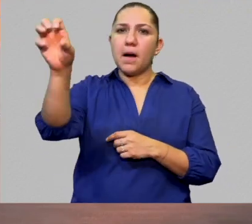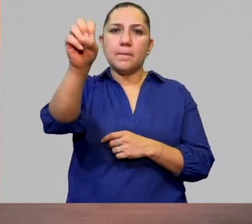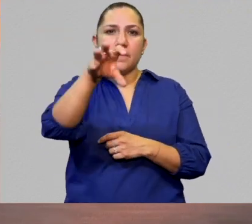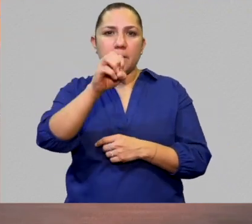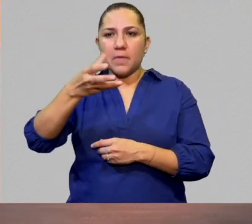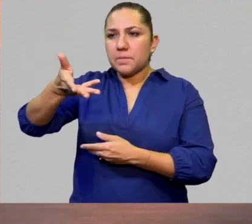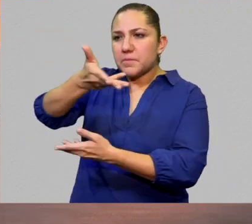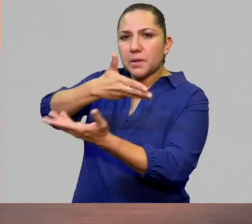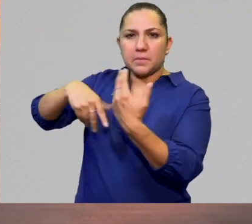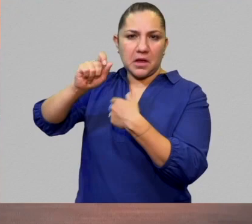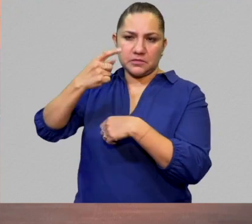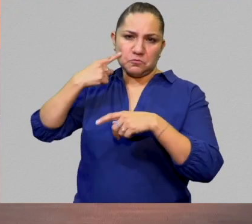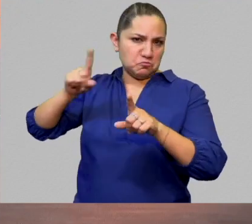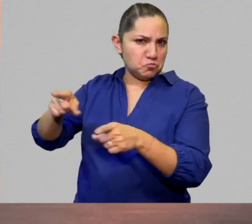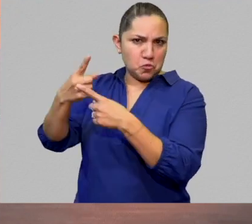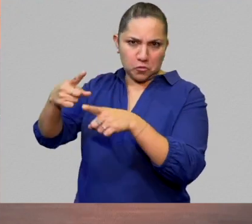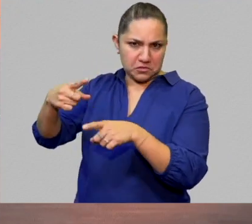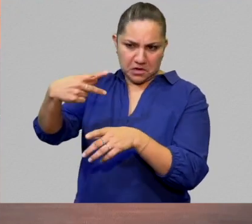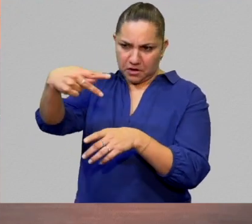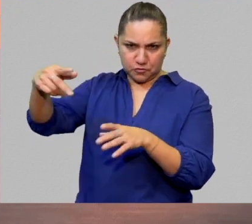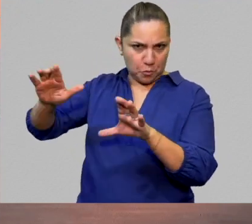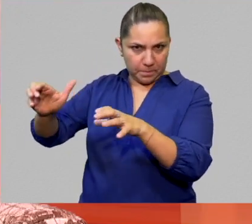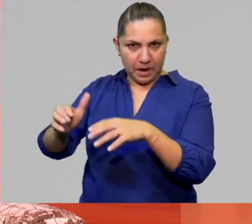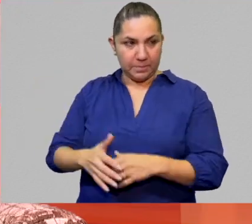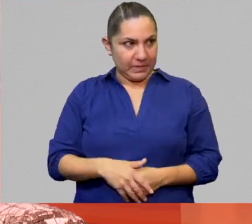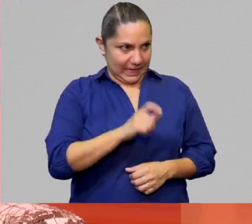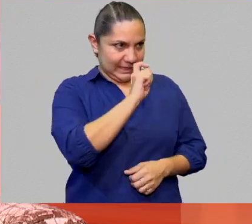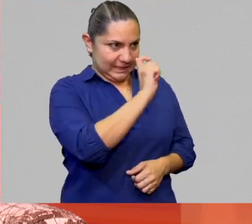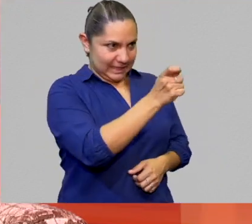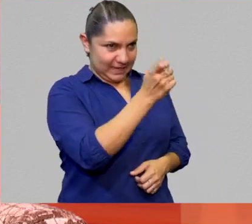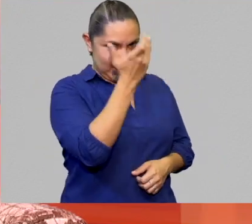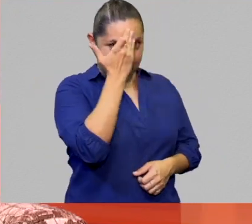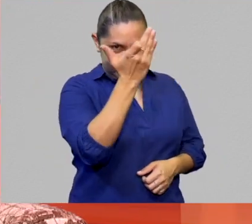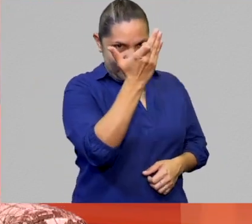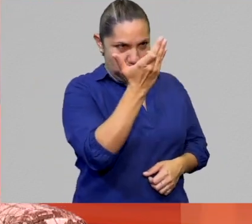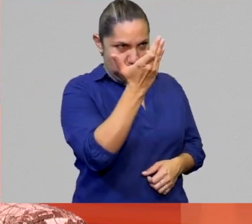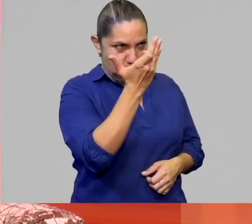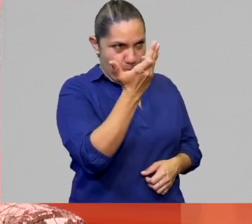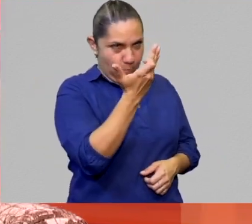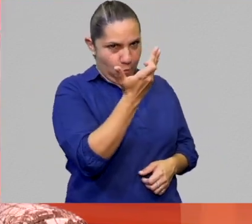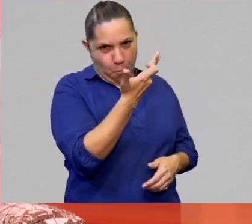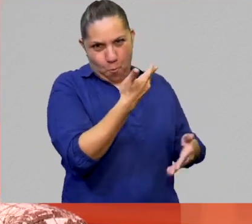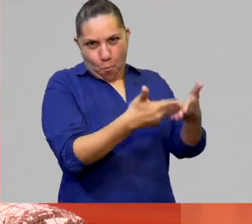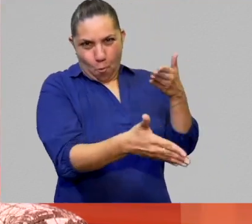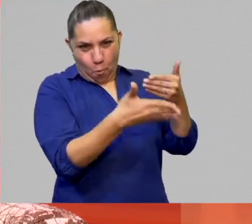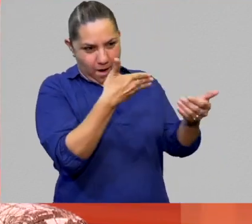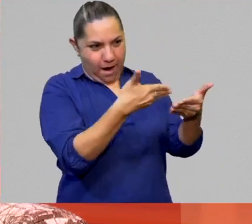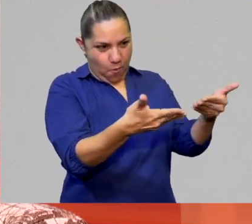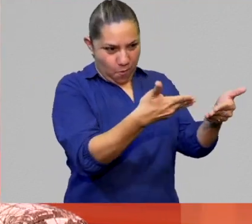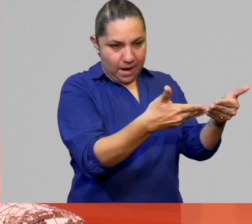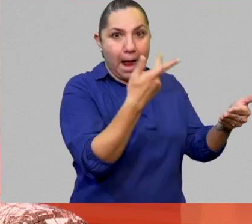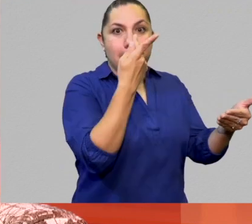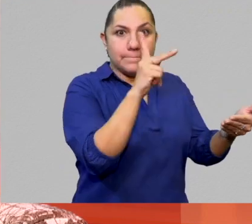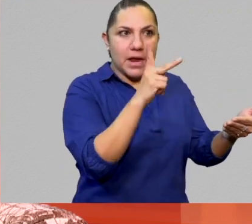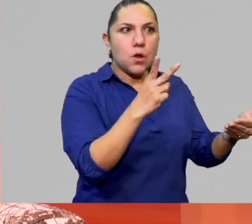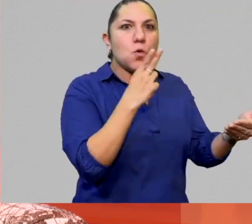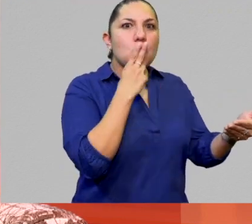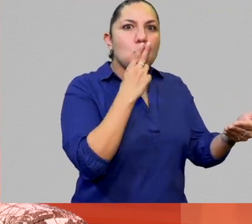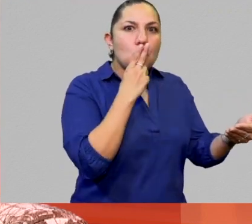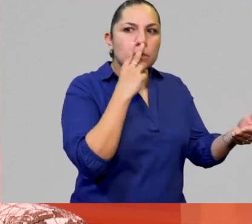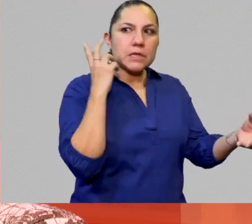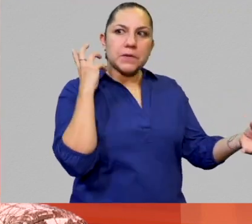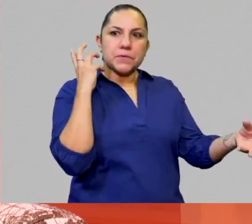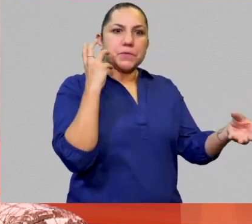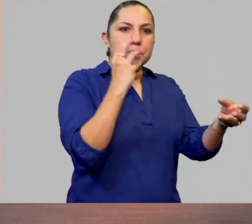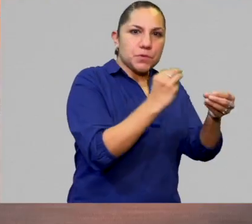correr sus piezas musicales. sea, nos estamos viniendo a el ahora pero no estamos dejando todo lo que hemos